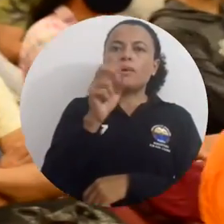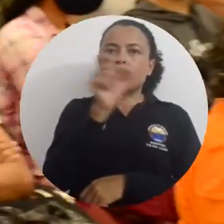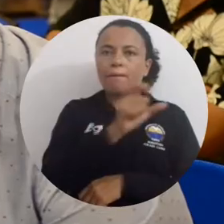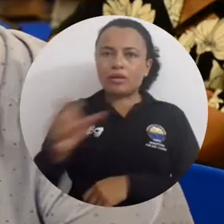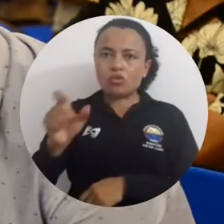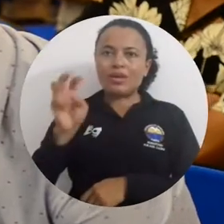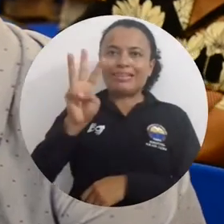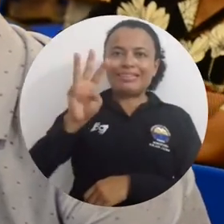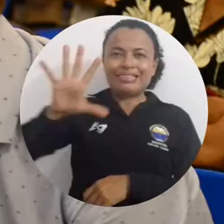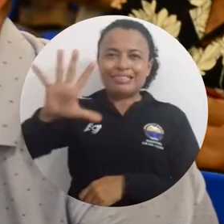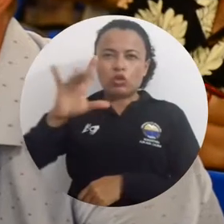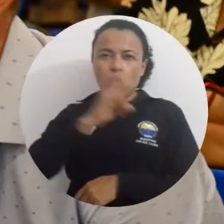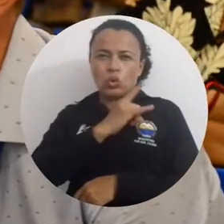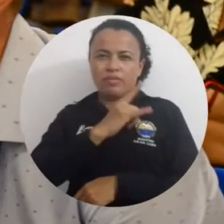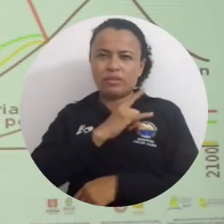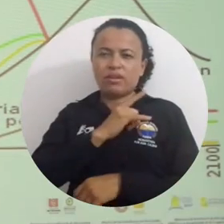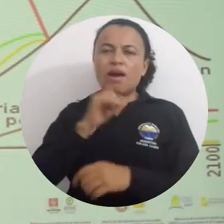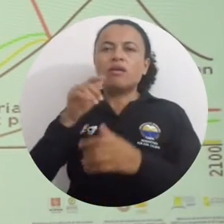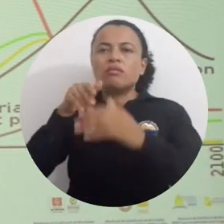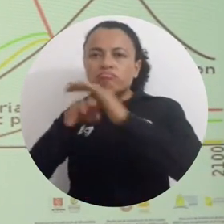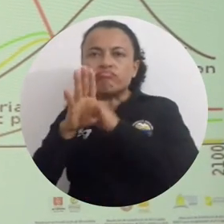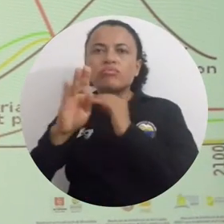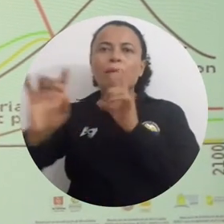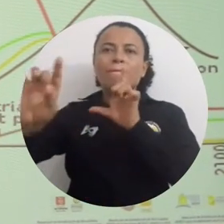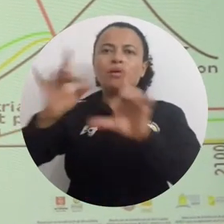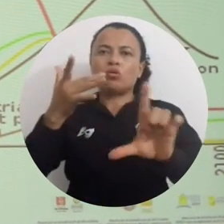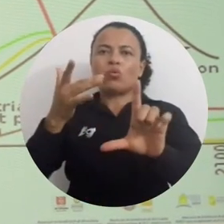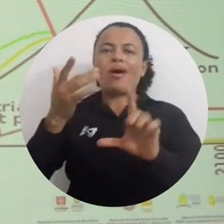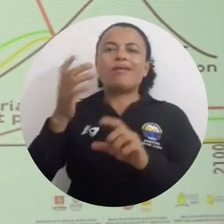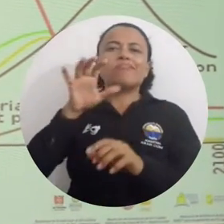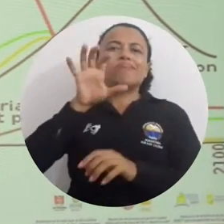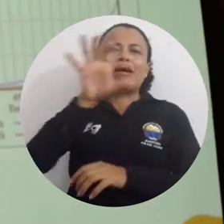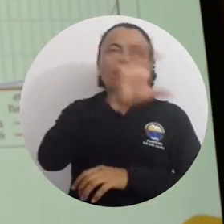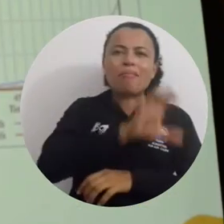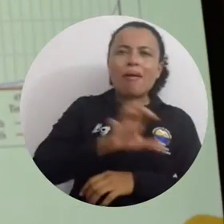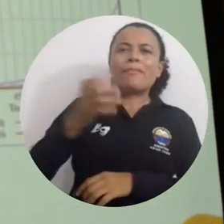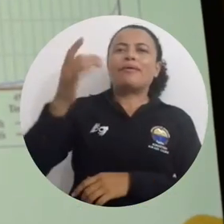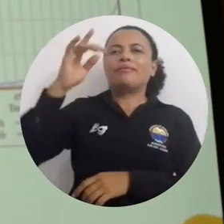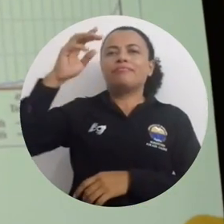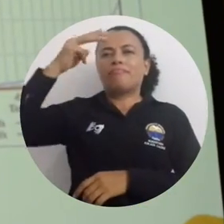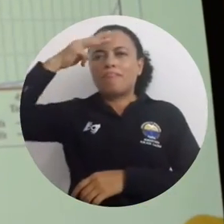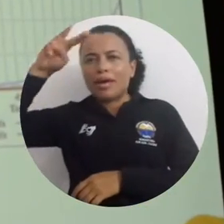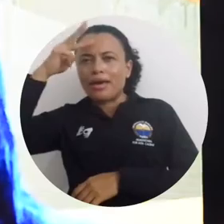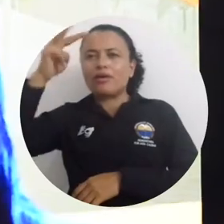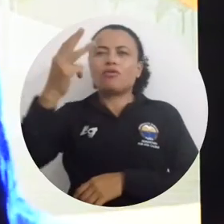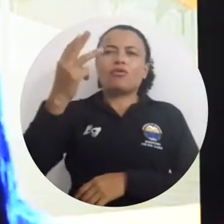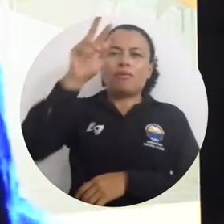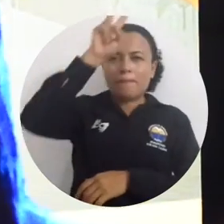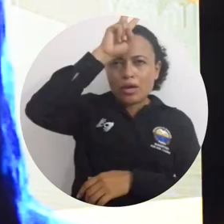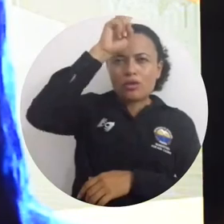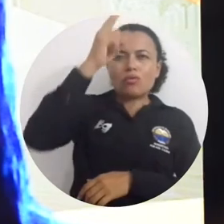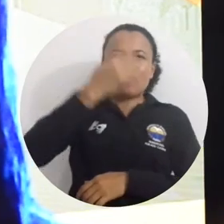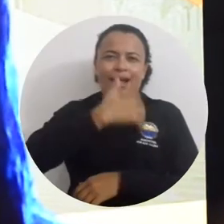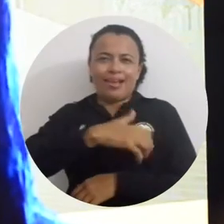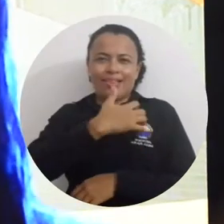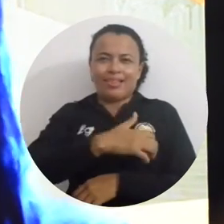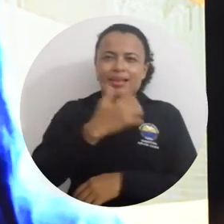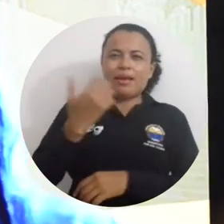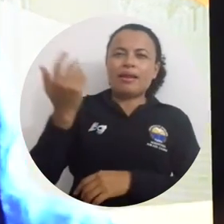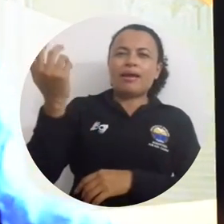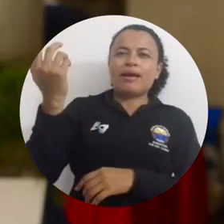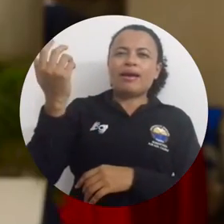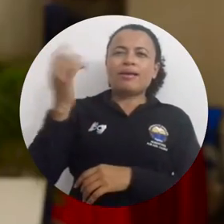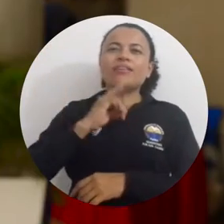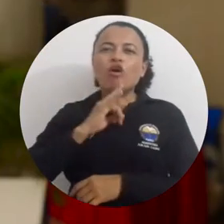personas y 35 universidades que se conectaron virtualmente desde países como México, Perú, Argentina, Estados Unidos